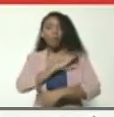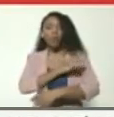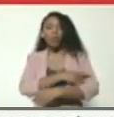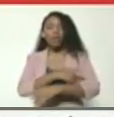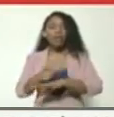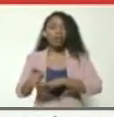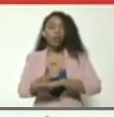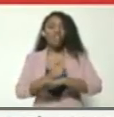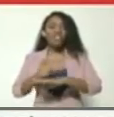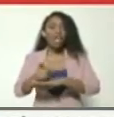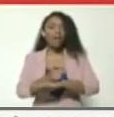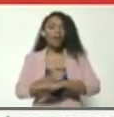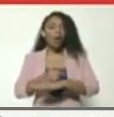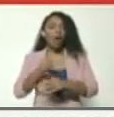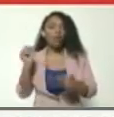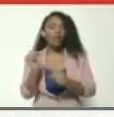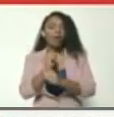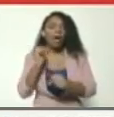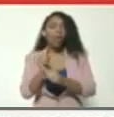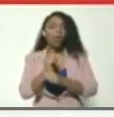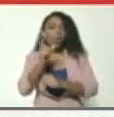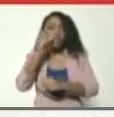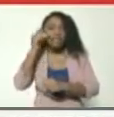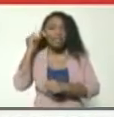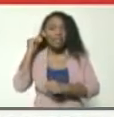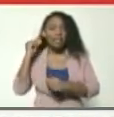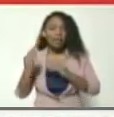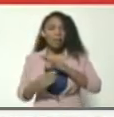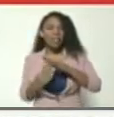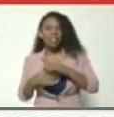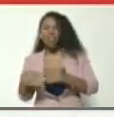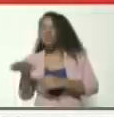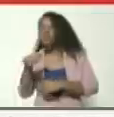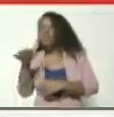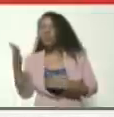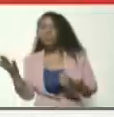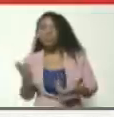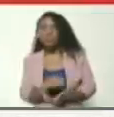gubernamental, a los trabajadores y a las trabajadoras de base. Dígame dónde.